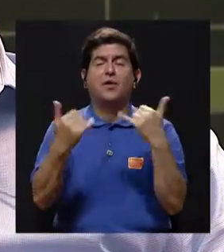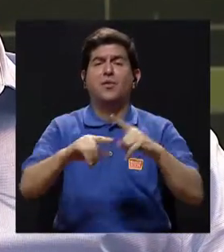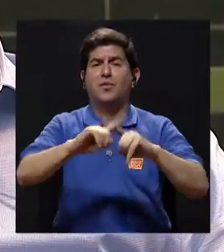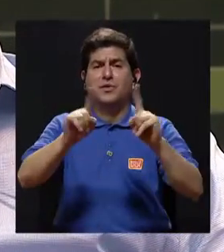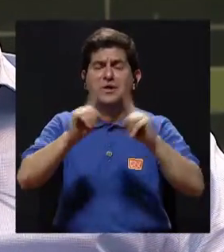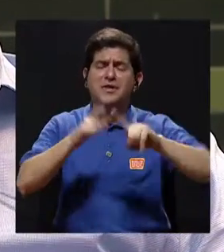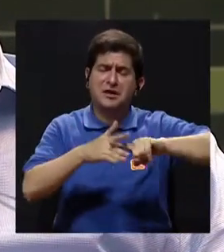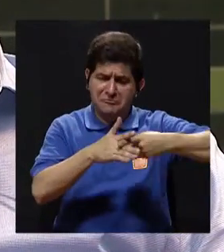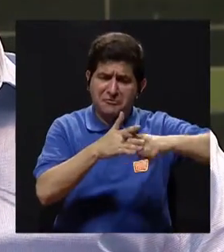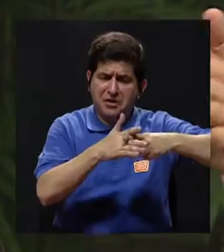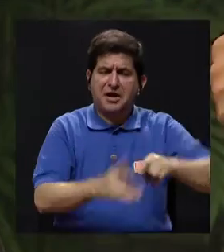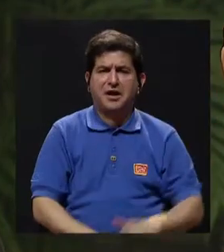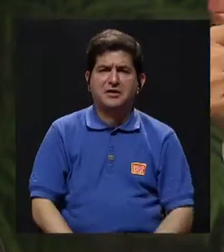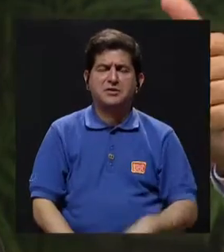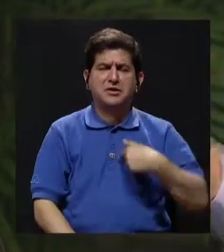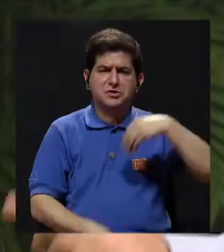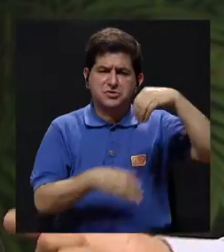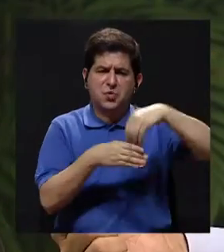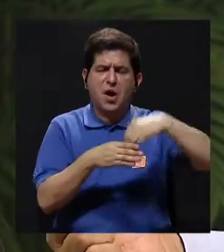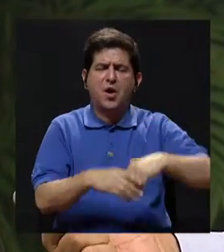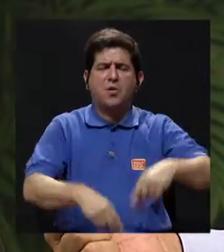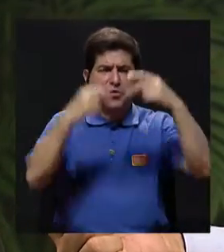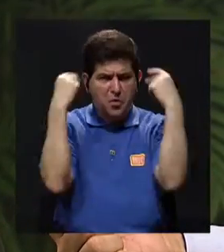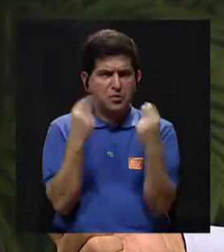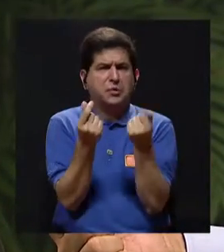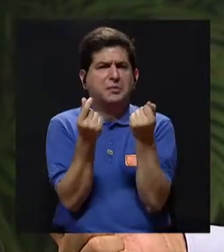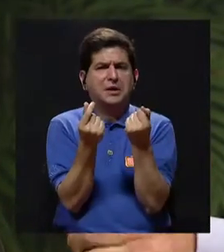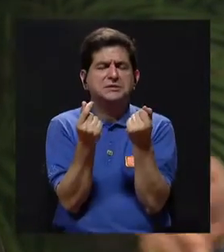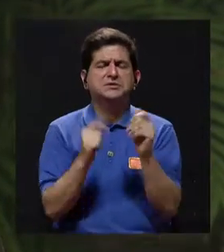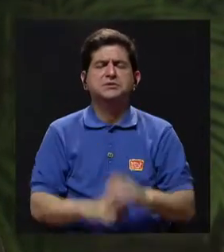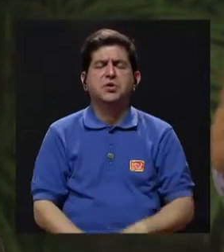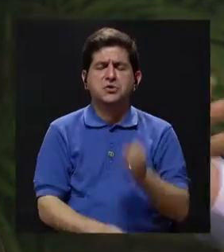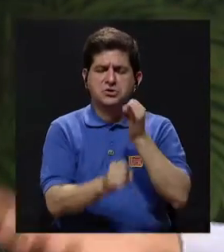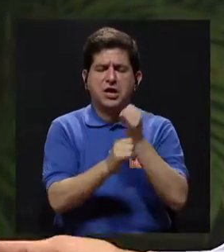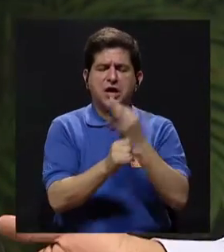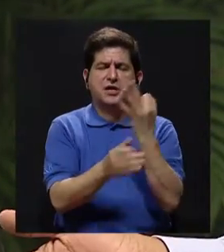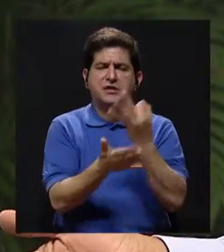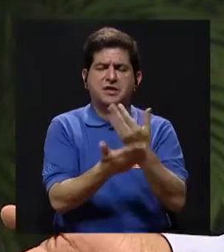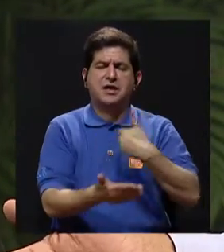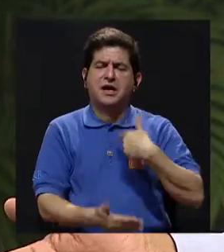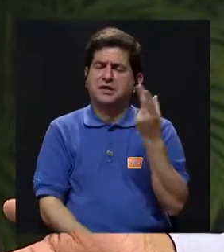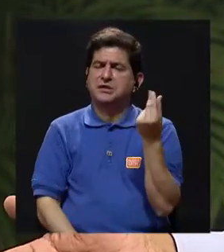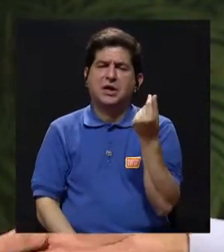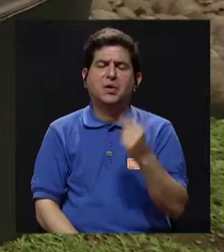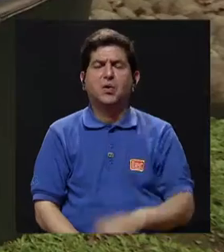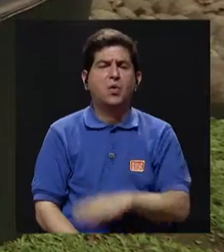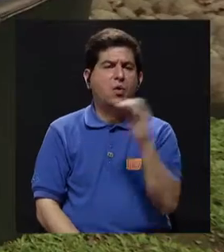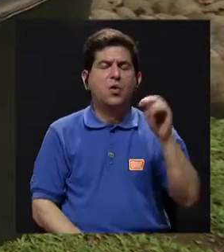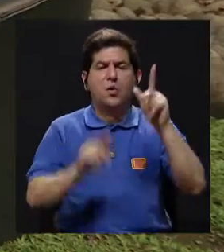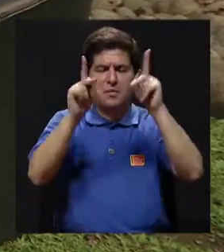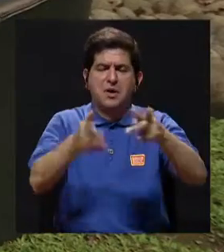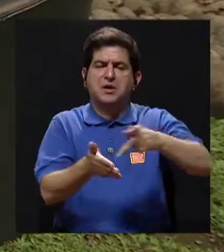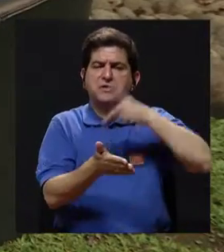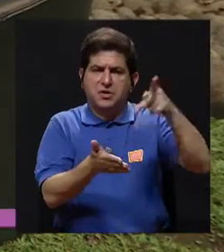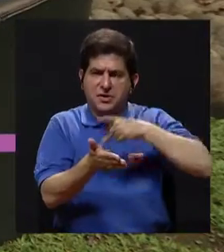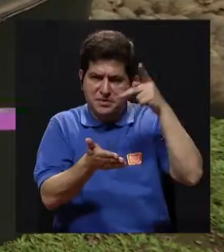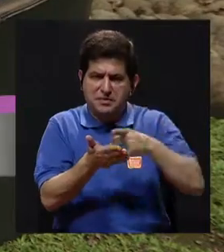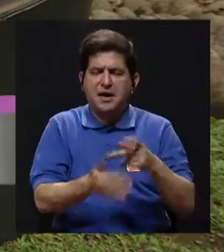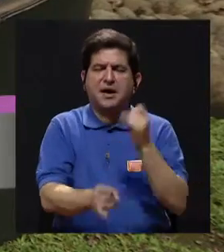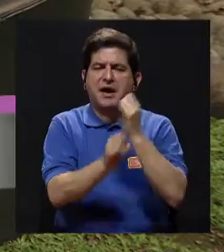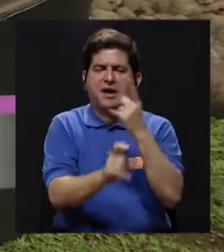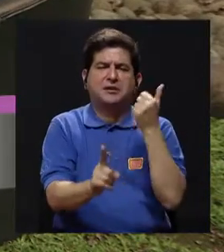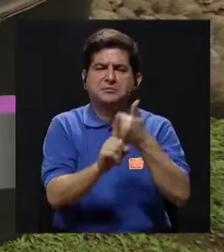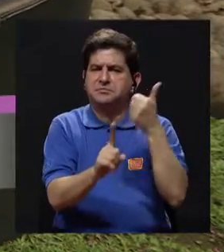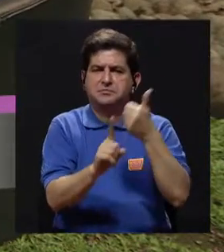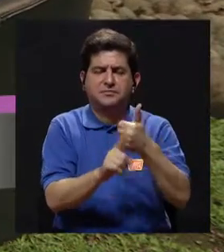muchísimos mecanismos. Puedo hacer un ahorro automático en la entidad financiera que yo tengo mi plata o con quien me paga, a veces en la